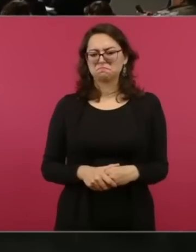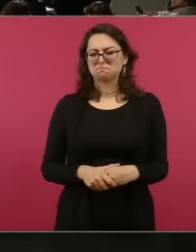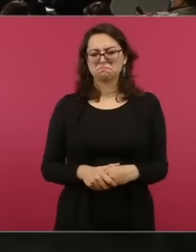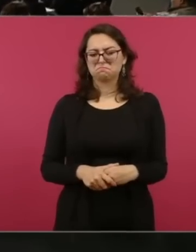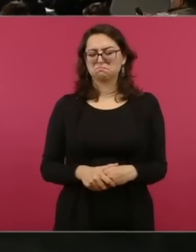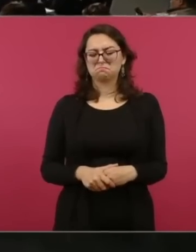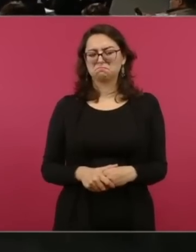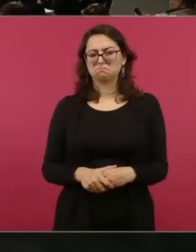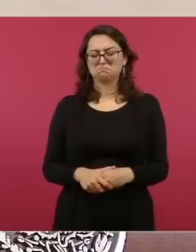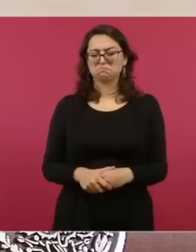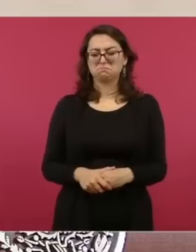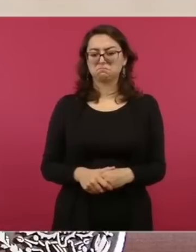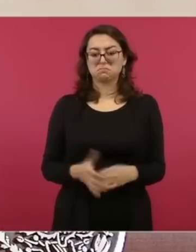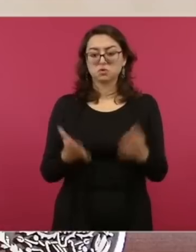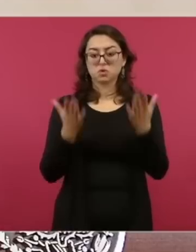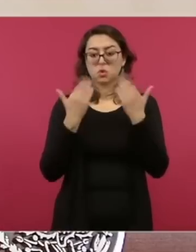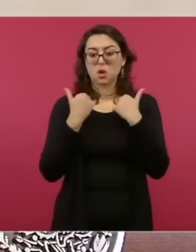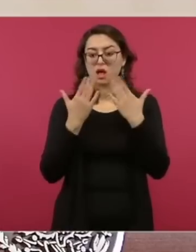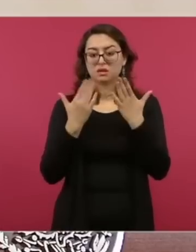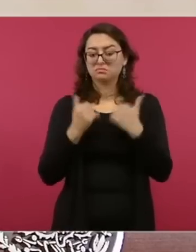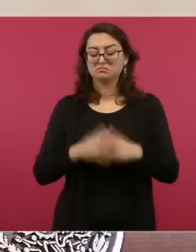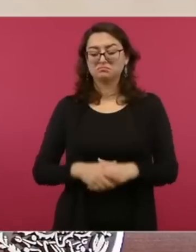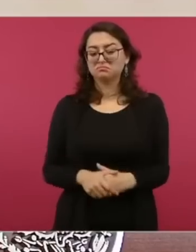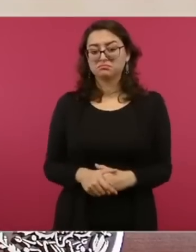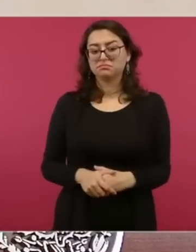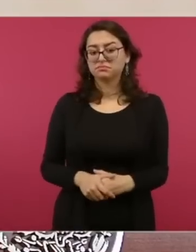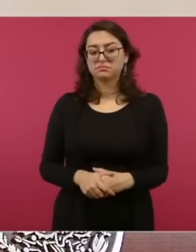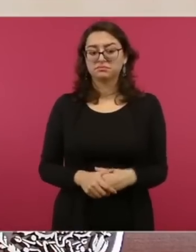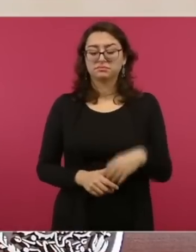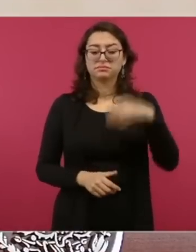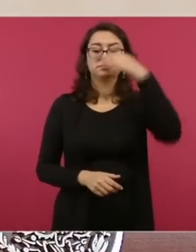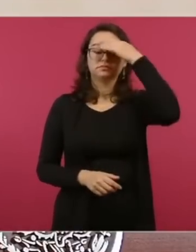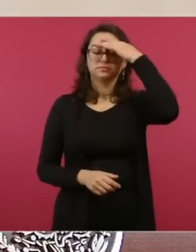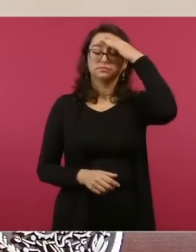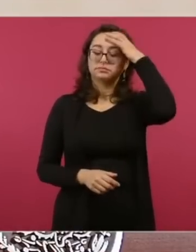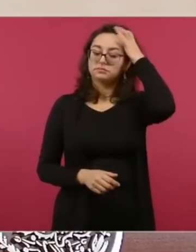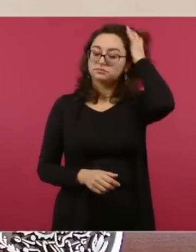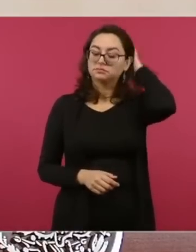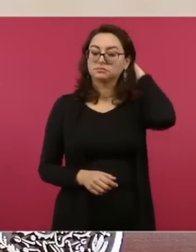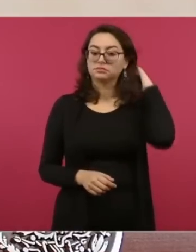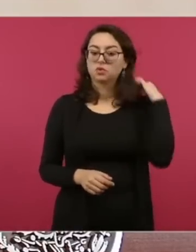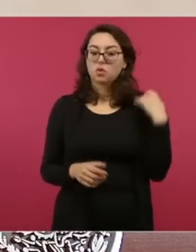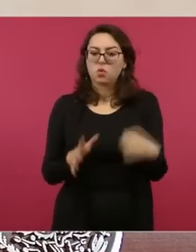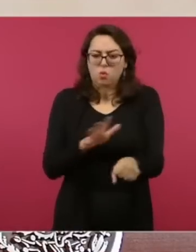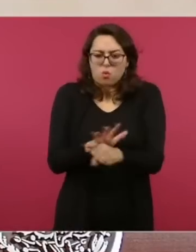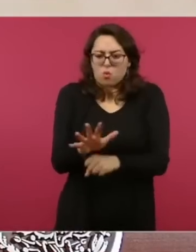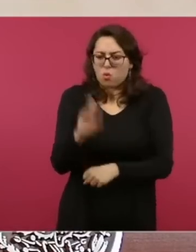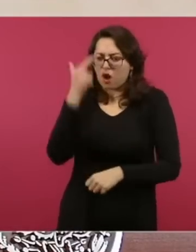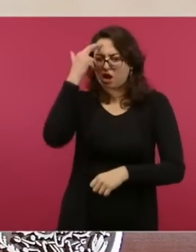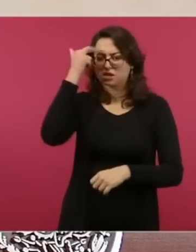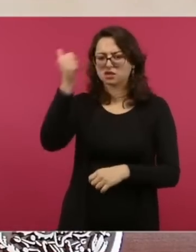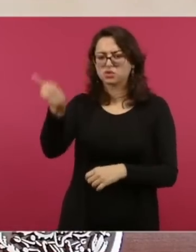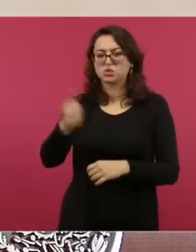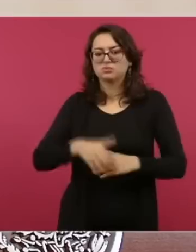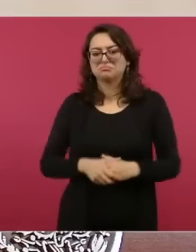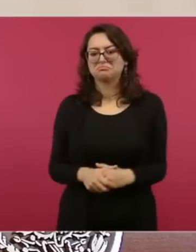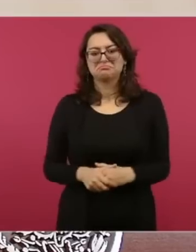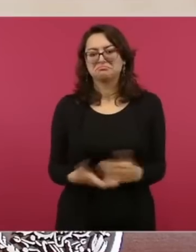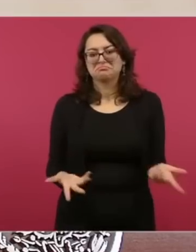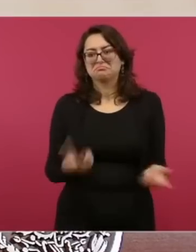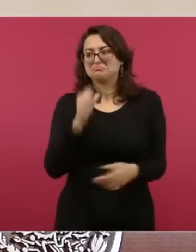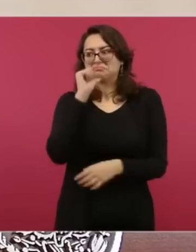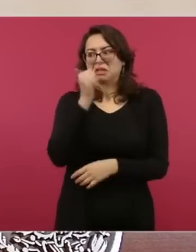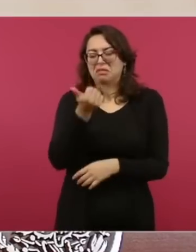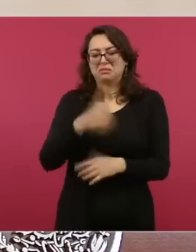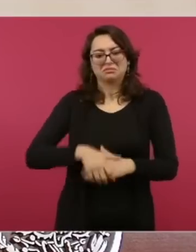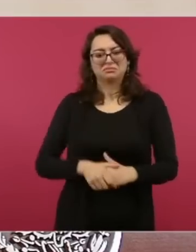impedimento, los libros van a